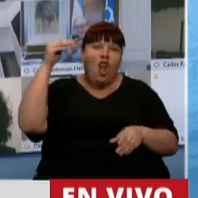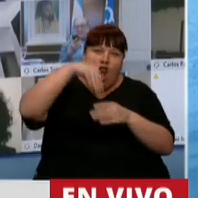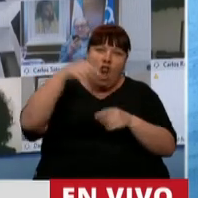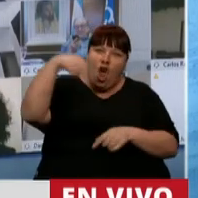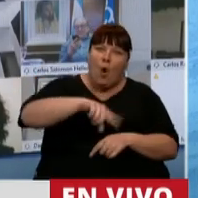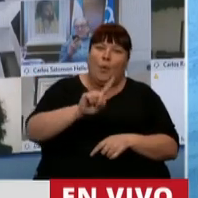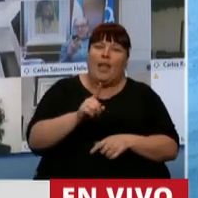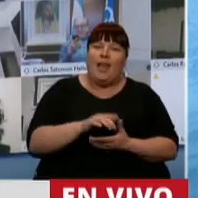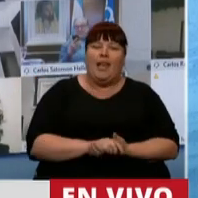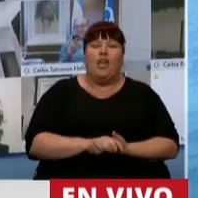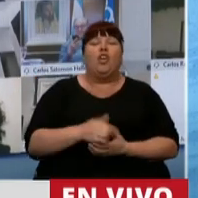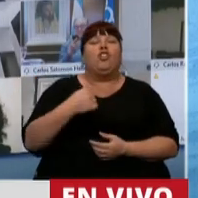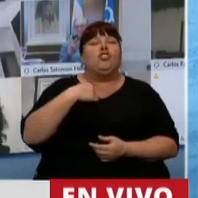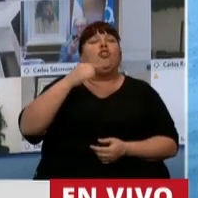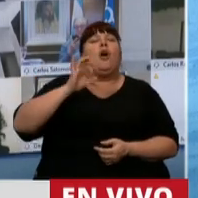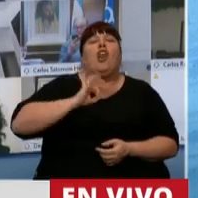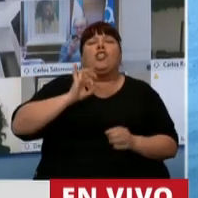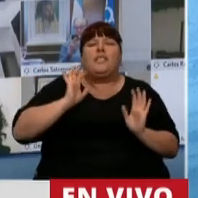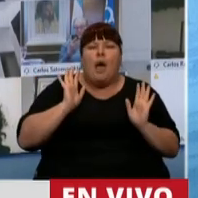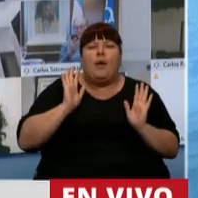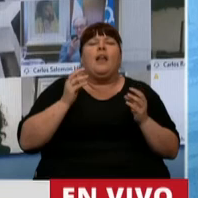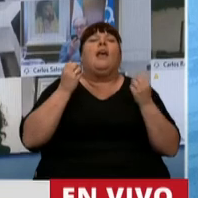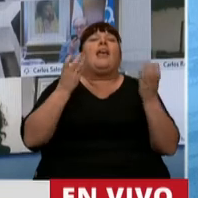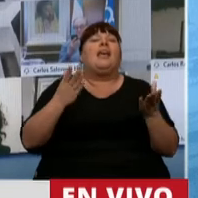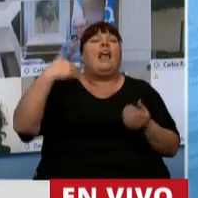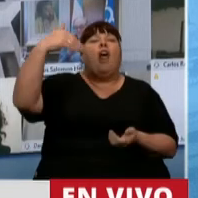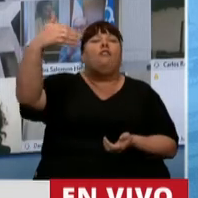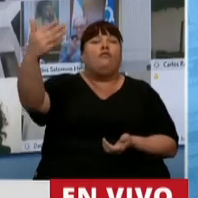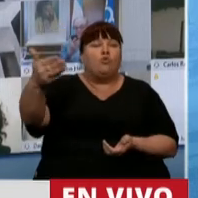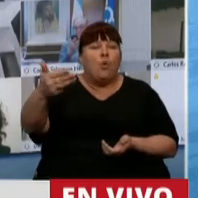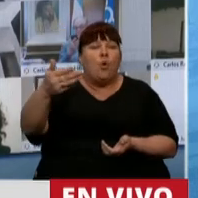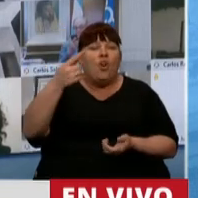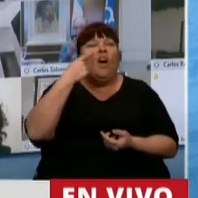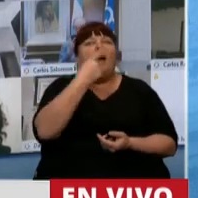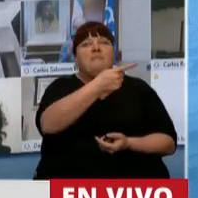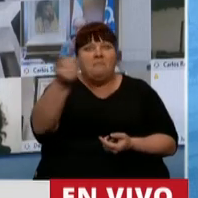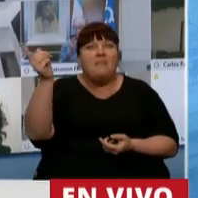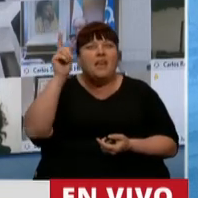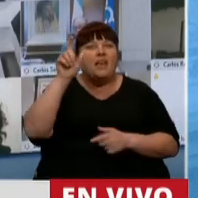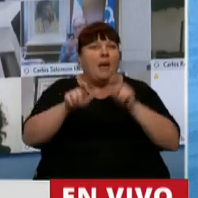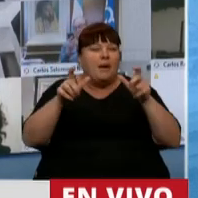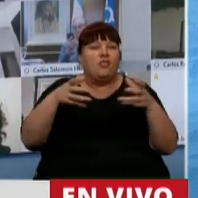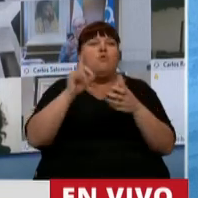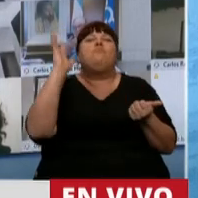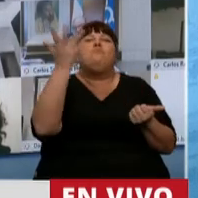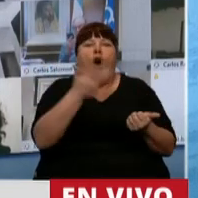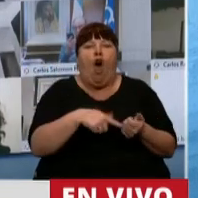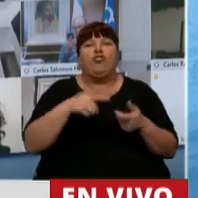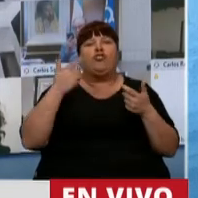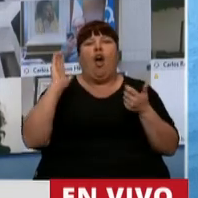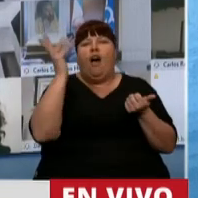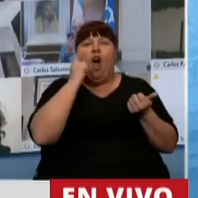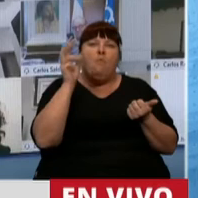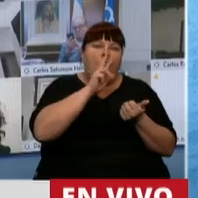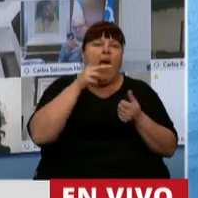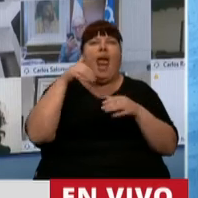acá porque yo quiero saber cómo van a ser mañana para mirar los ojos de un mozo de una camarera